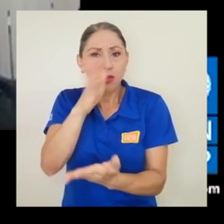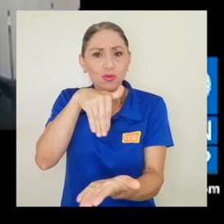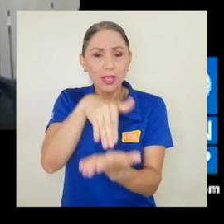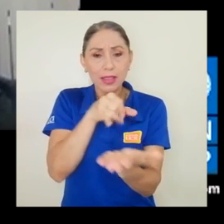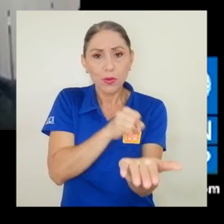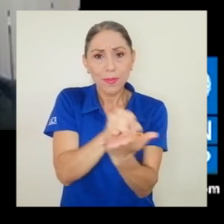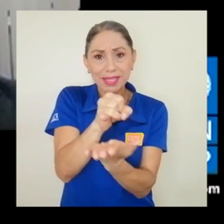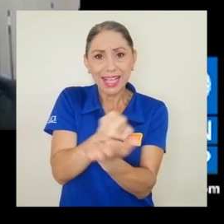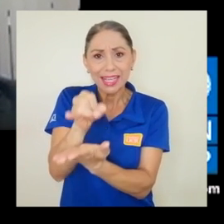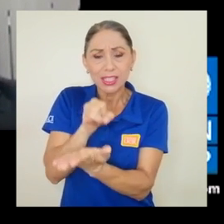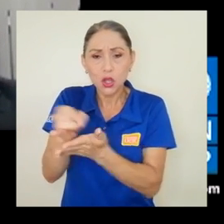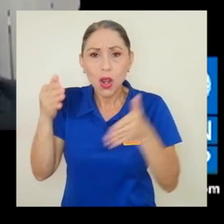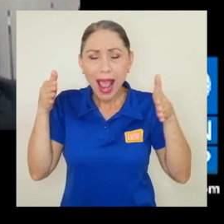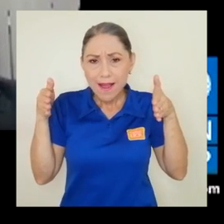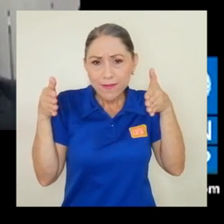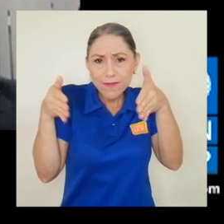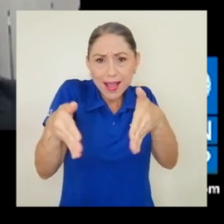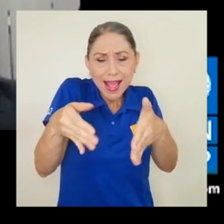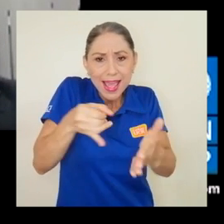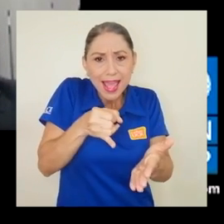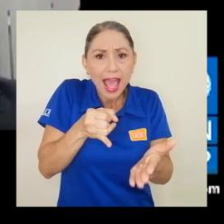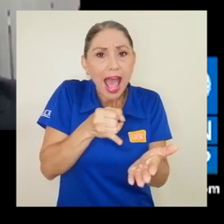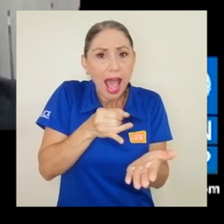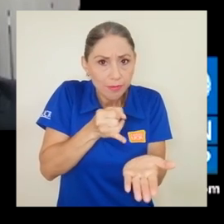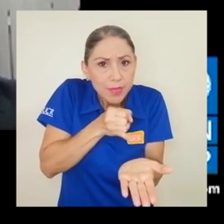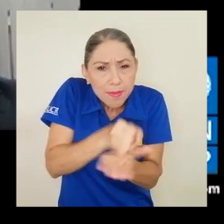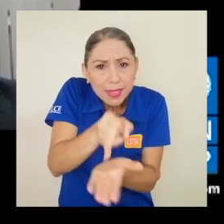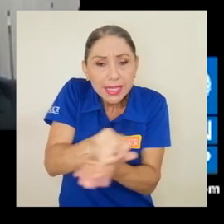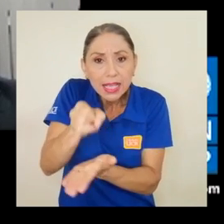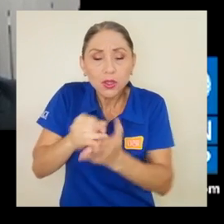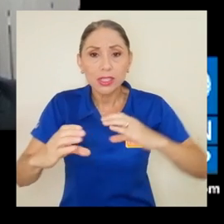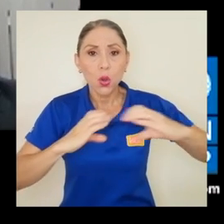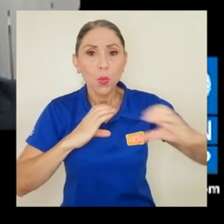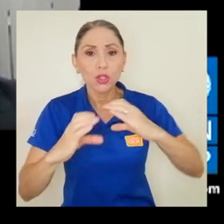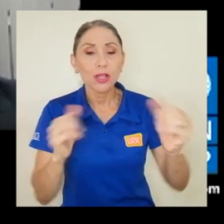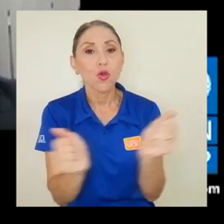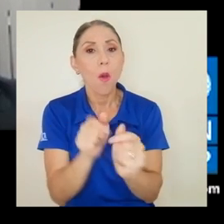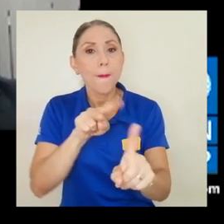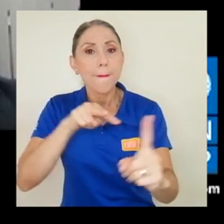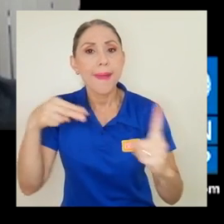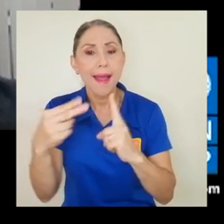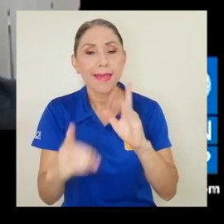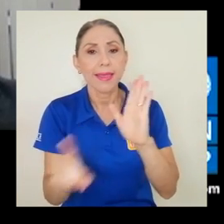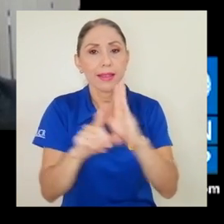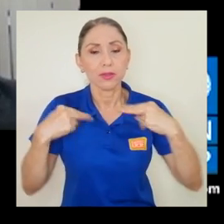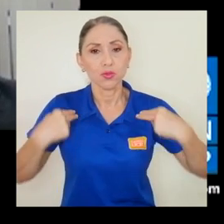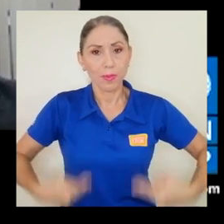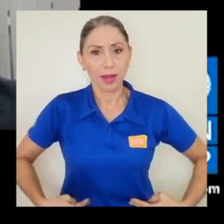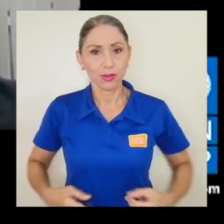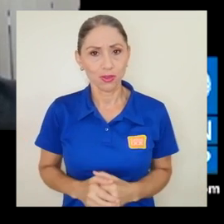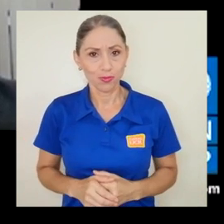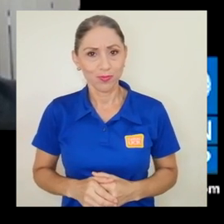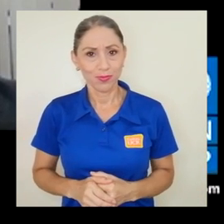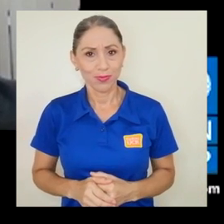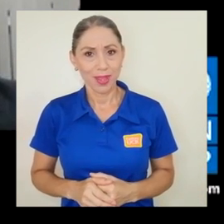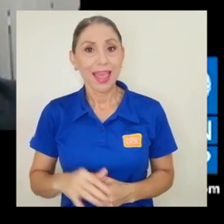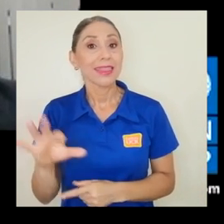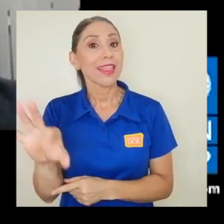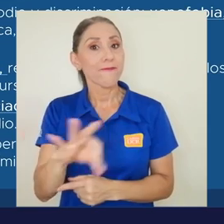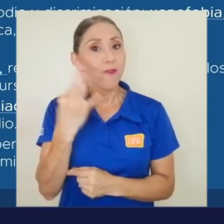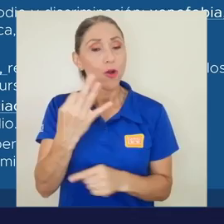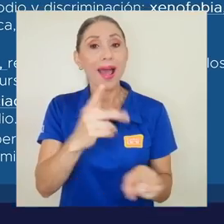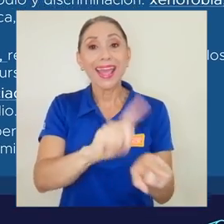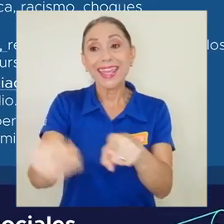de investigación abocado a las investigaciones en comunicación desde la perspectiva de los derechos humanos de